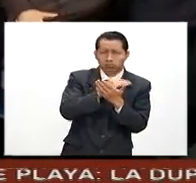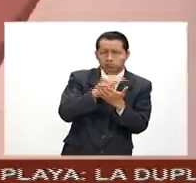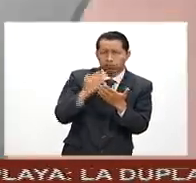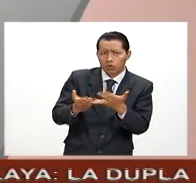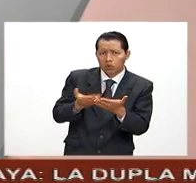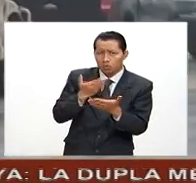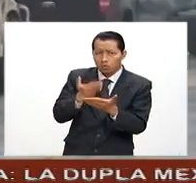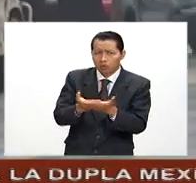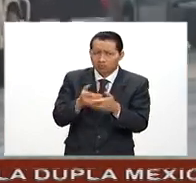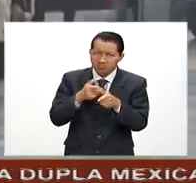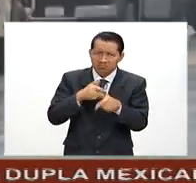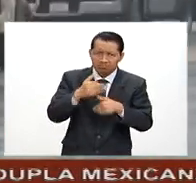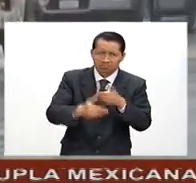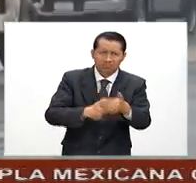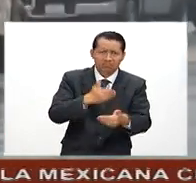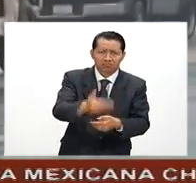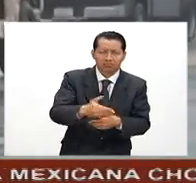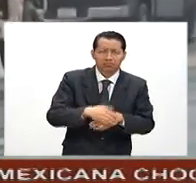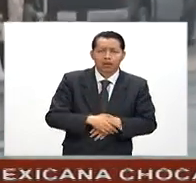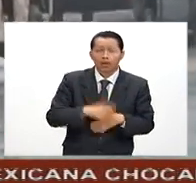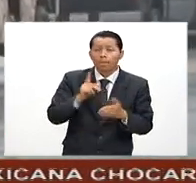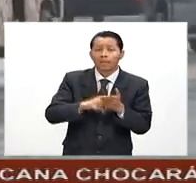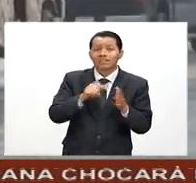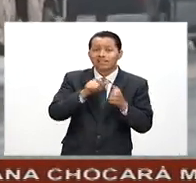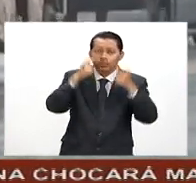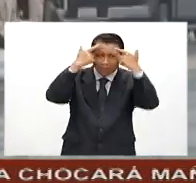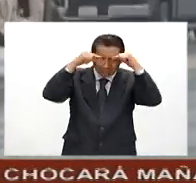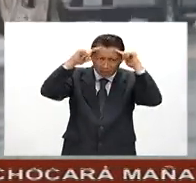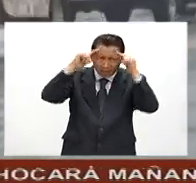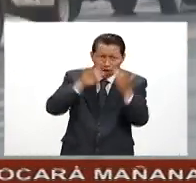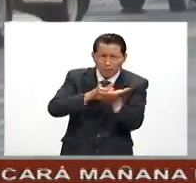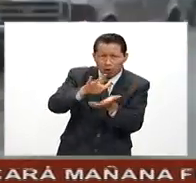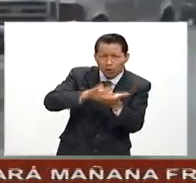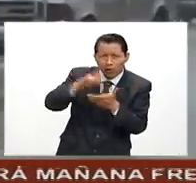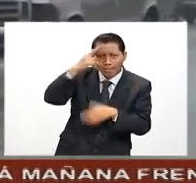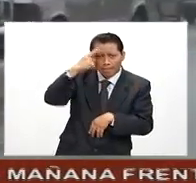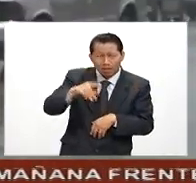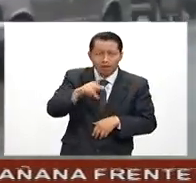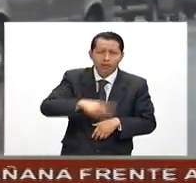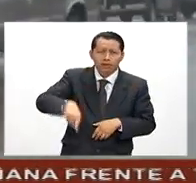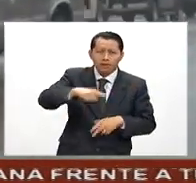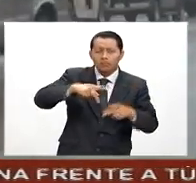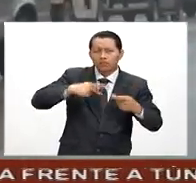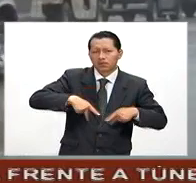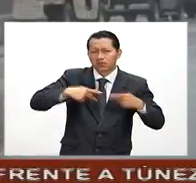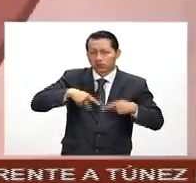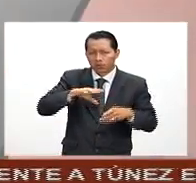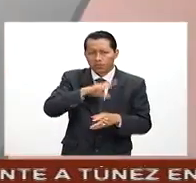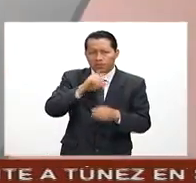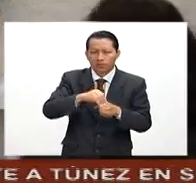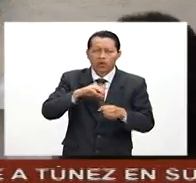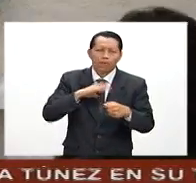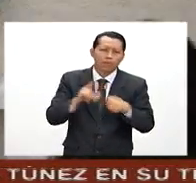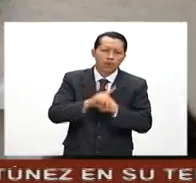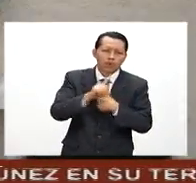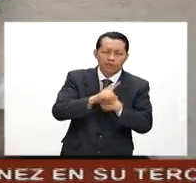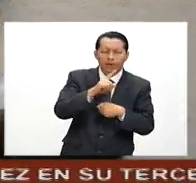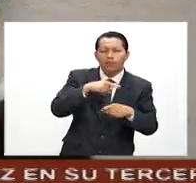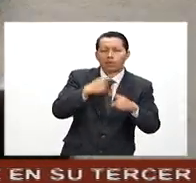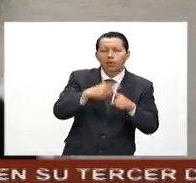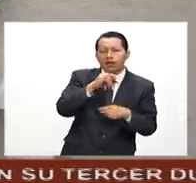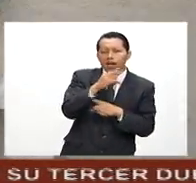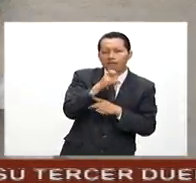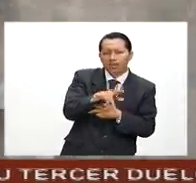propuestas Más de 1.600 marinos realizan tareas de apoyo a la población afectada por la tormenta Javier El SAT